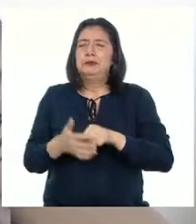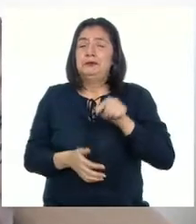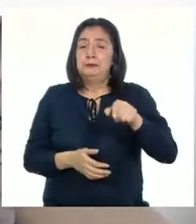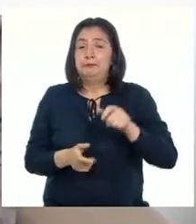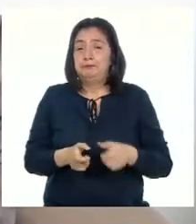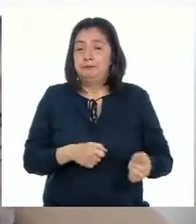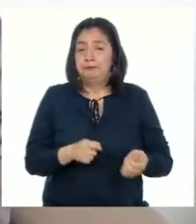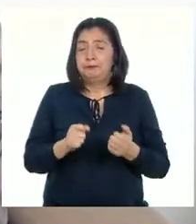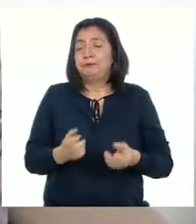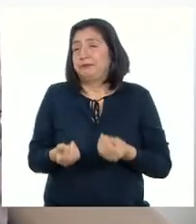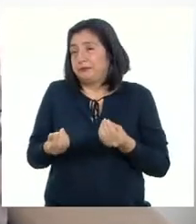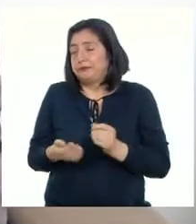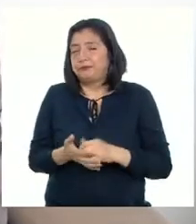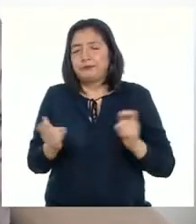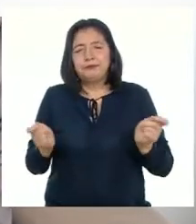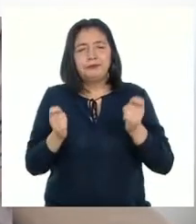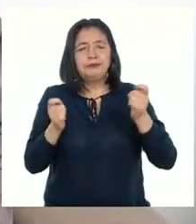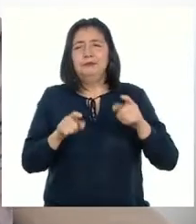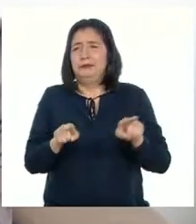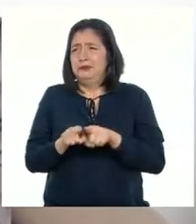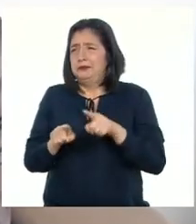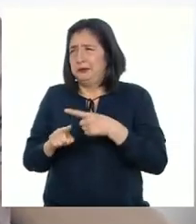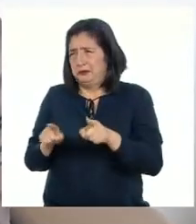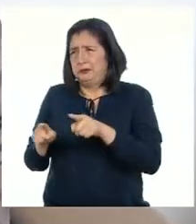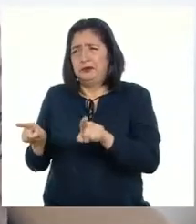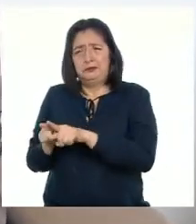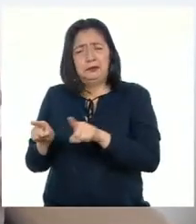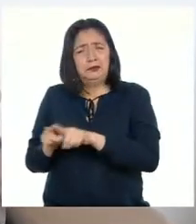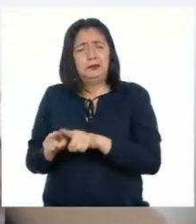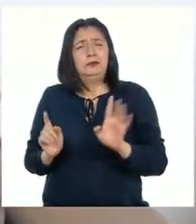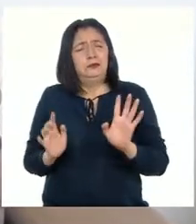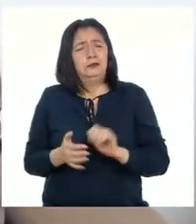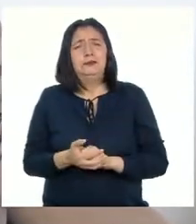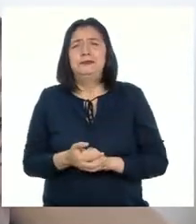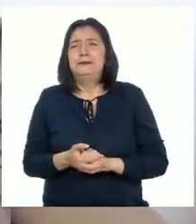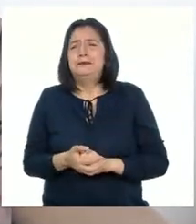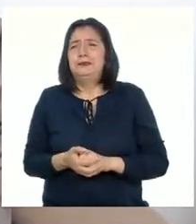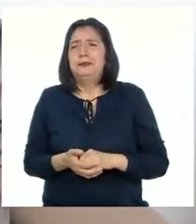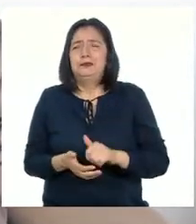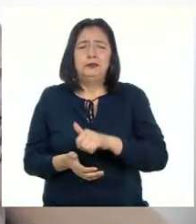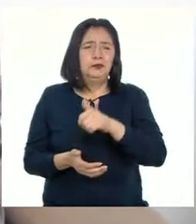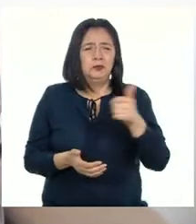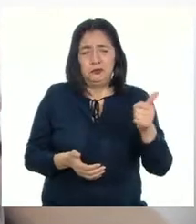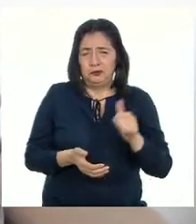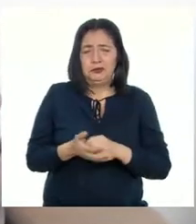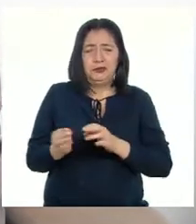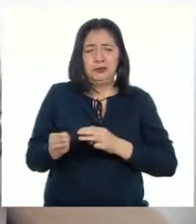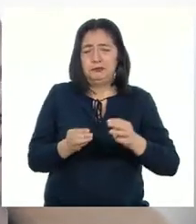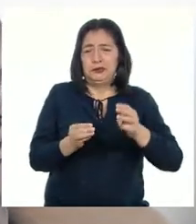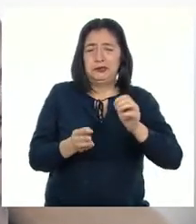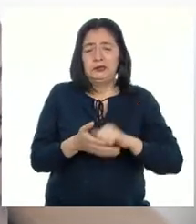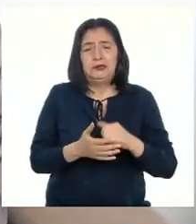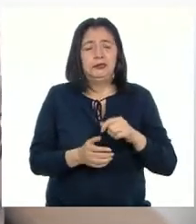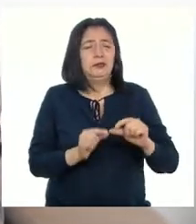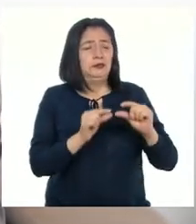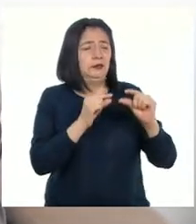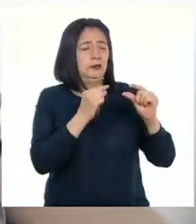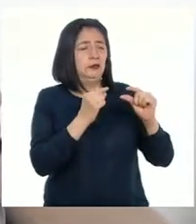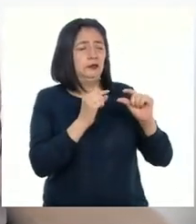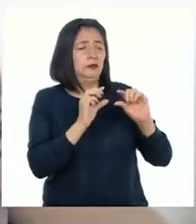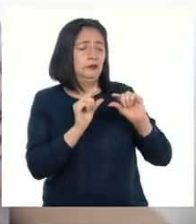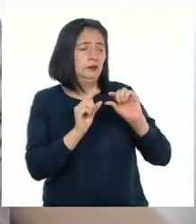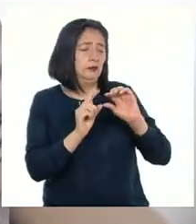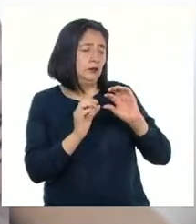era la forma popular de celebrarse Pero también había una manera eritista de celebrar el carnaval Que consistía